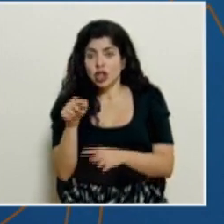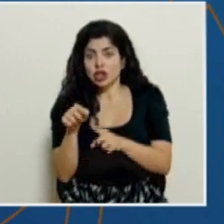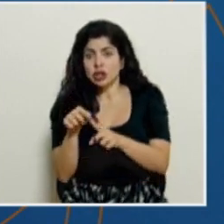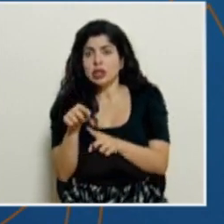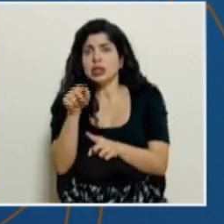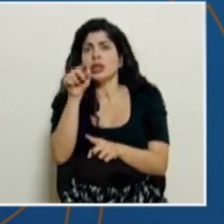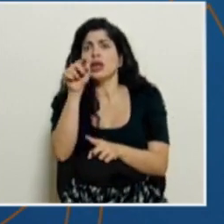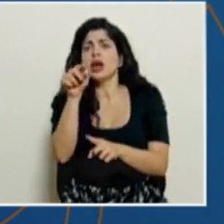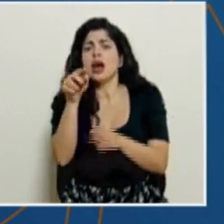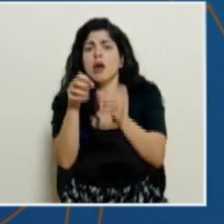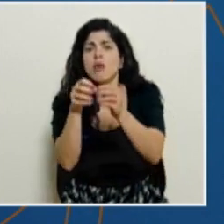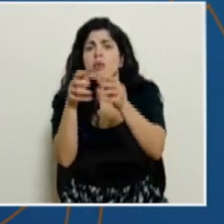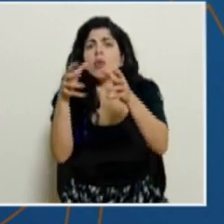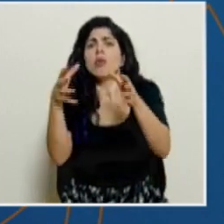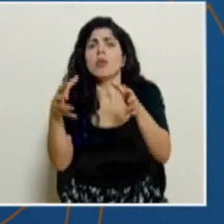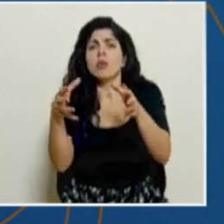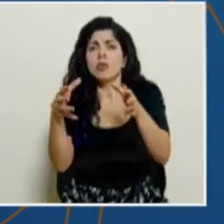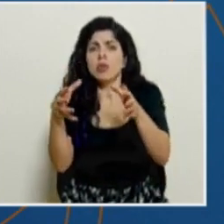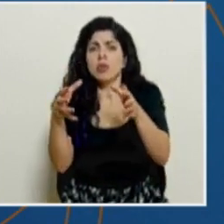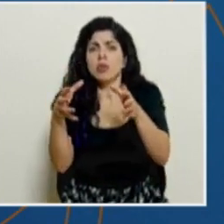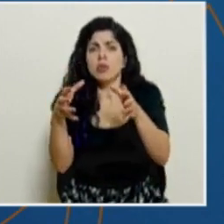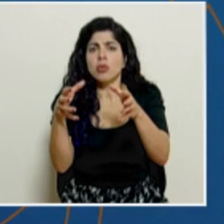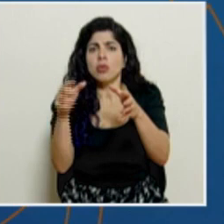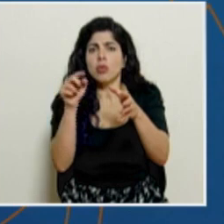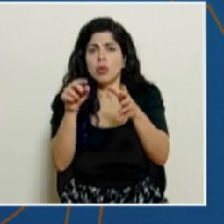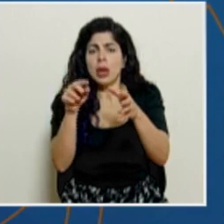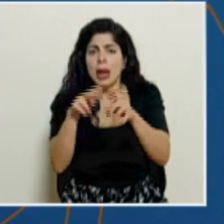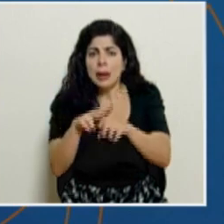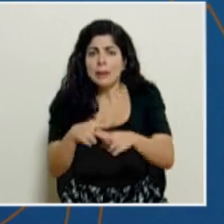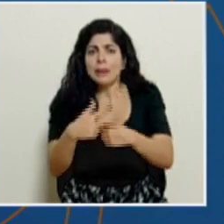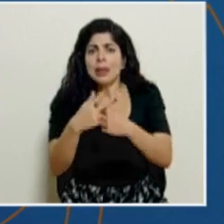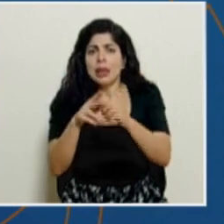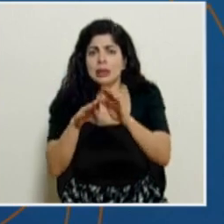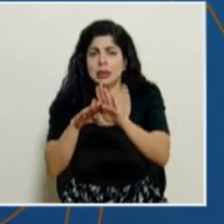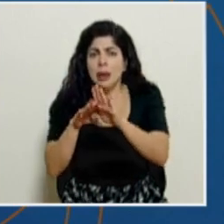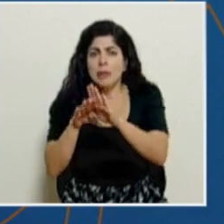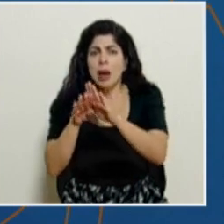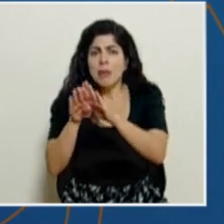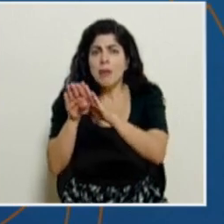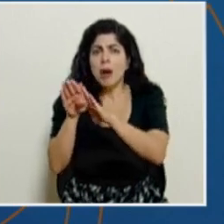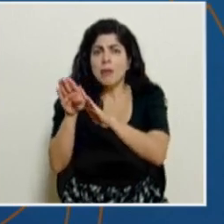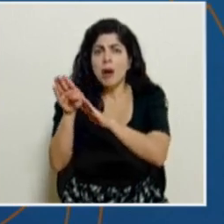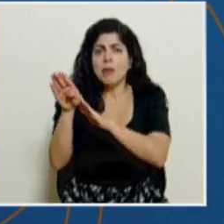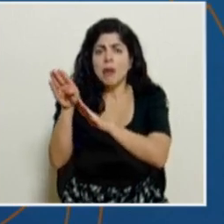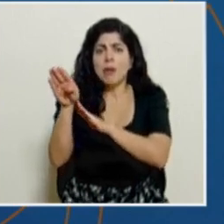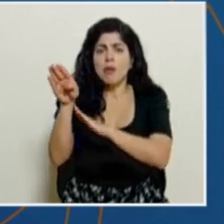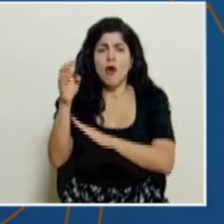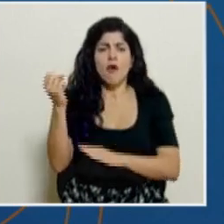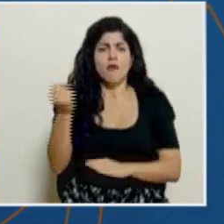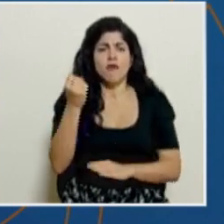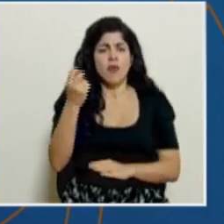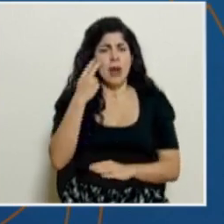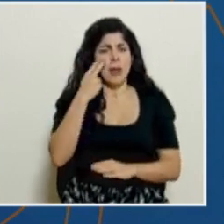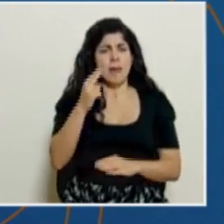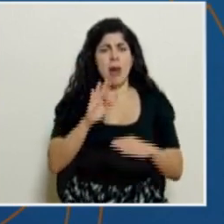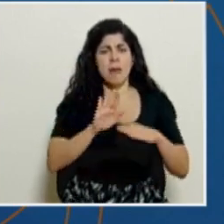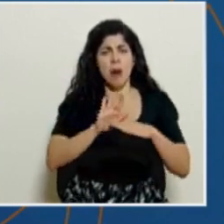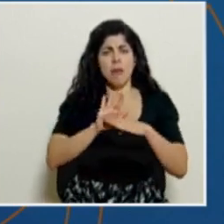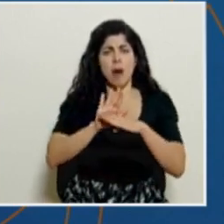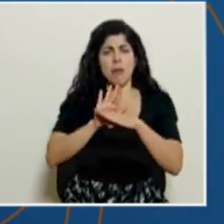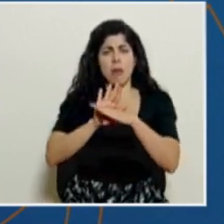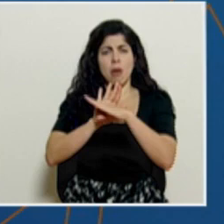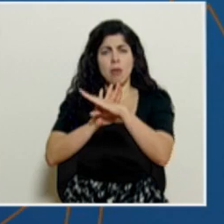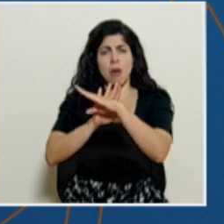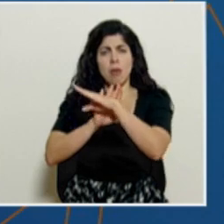aumento, igual que... Verdad que esta tendencia ya se empieza a marcar muy fuertemente y esta cifra de esta última